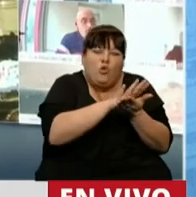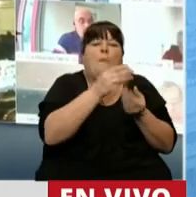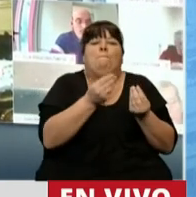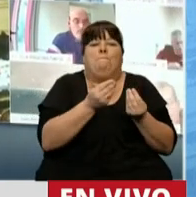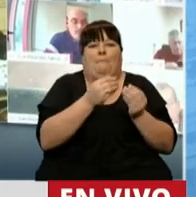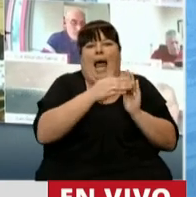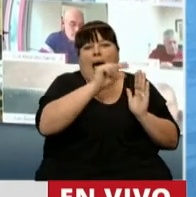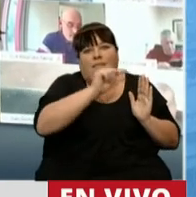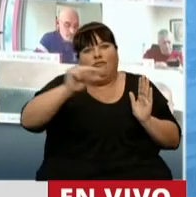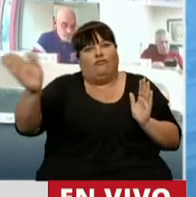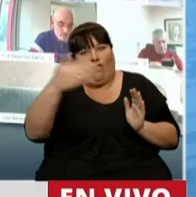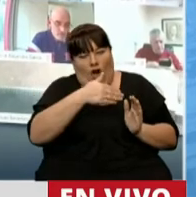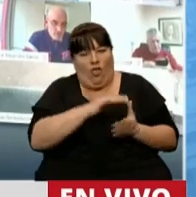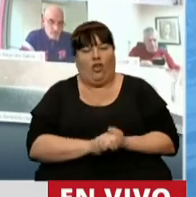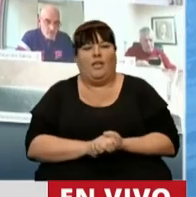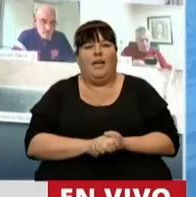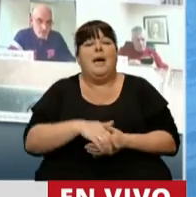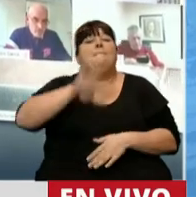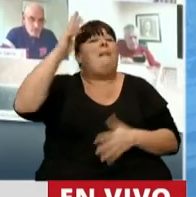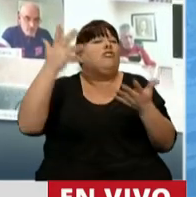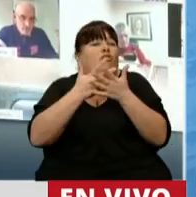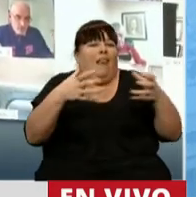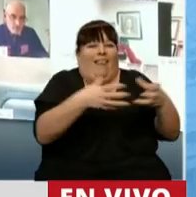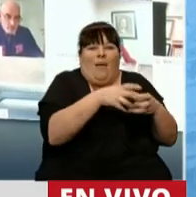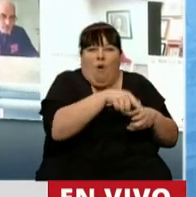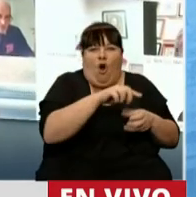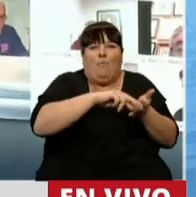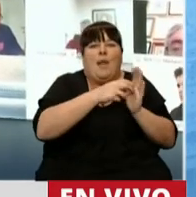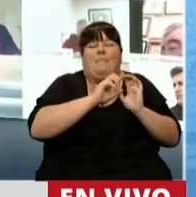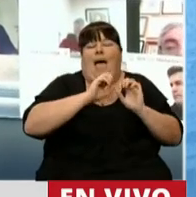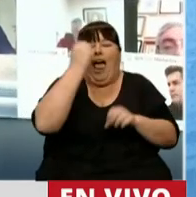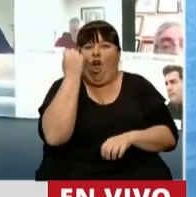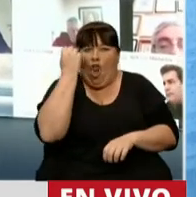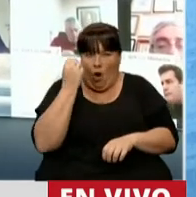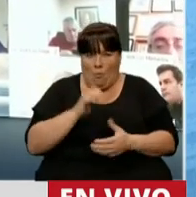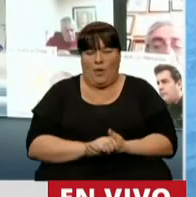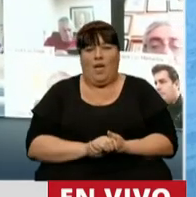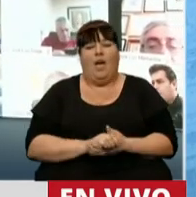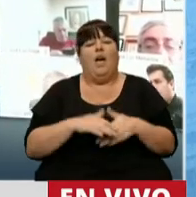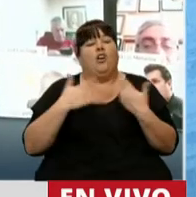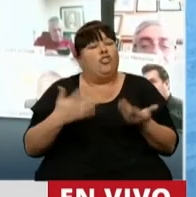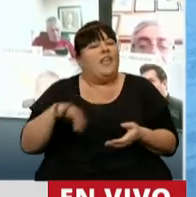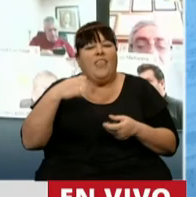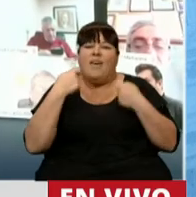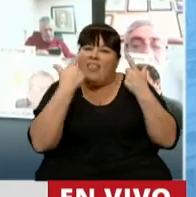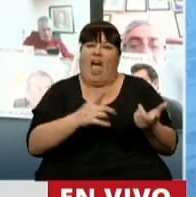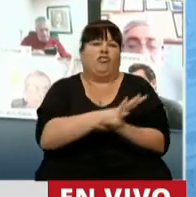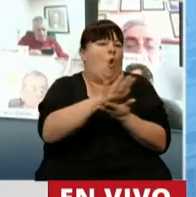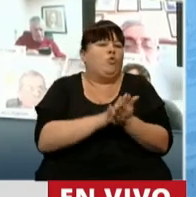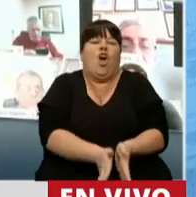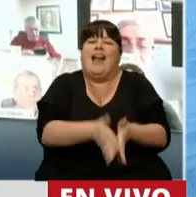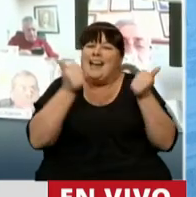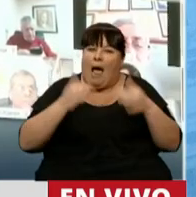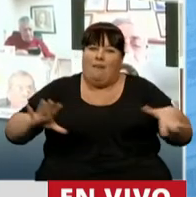diseñado a escala para ellos. Son los principales afectados de esta actual crisis económica. Y, por lo tanto, le debemos brindar una respuesta